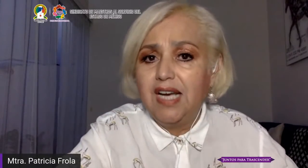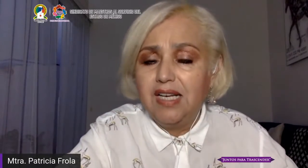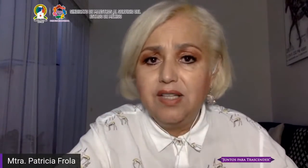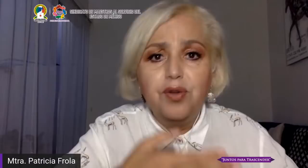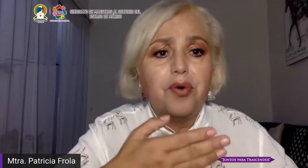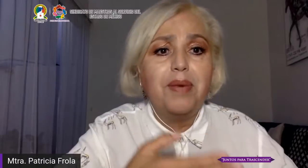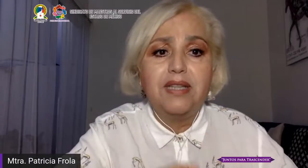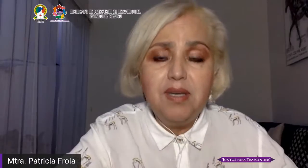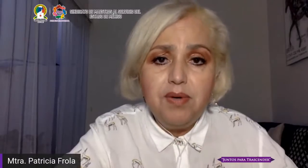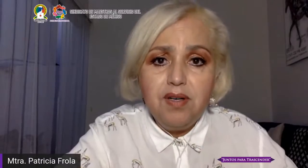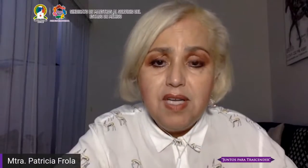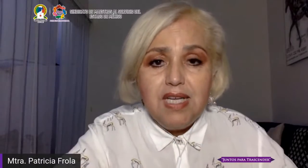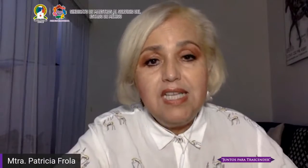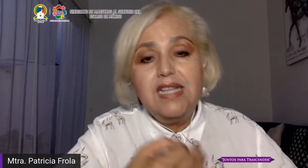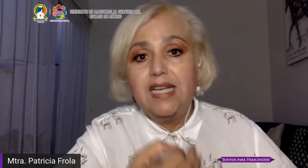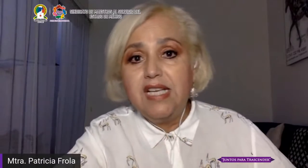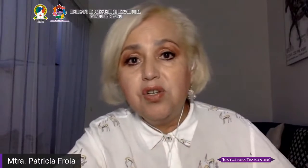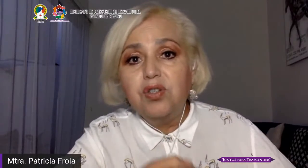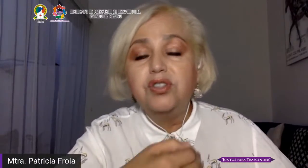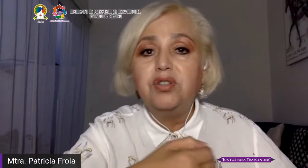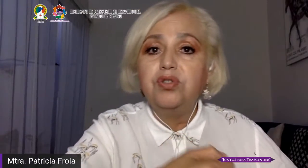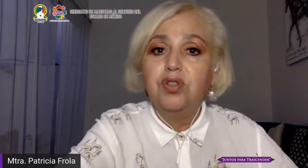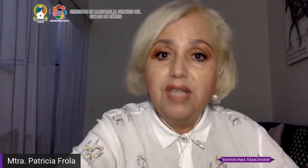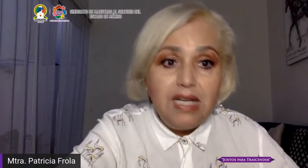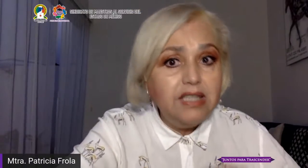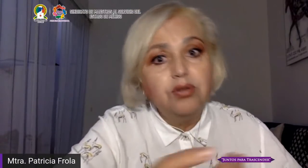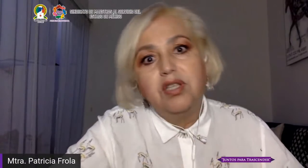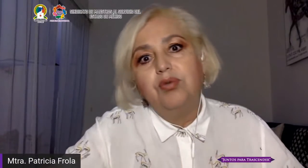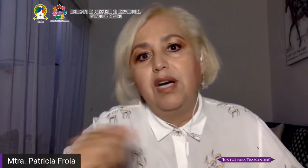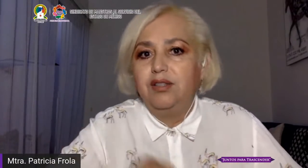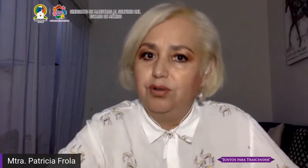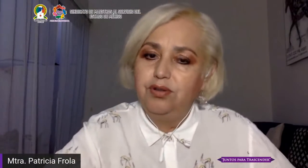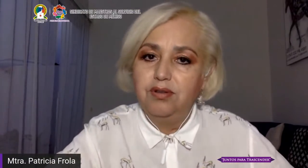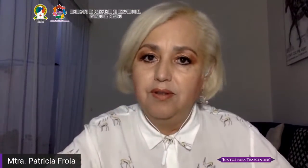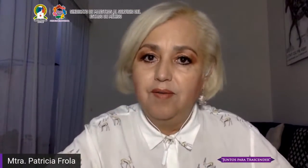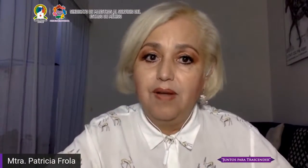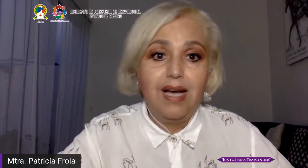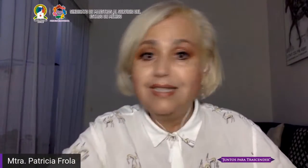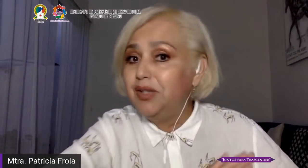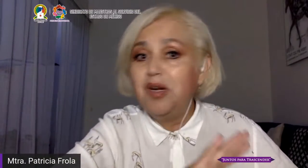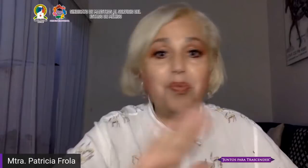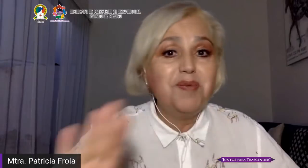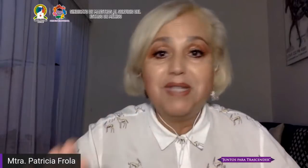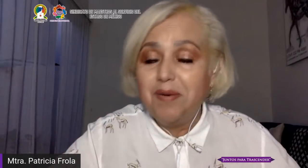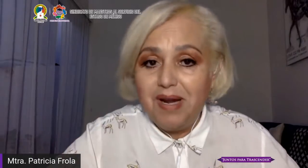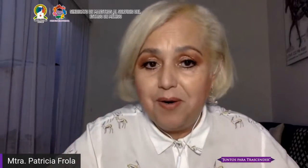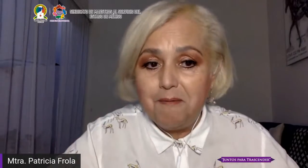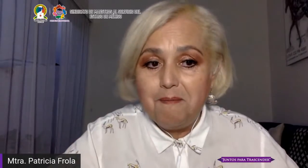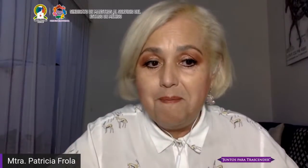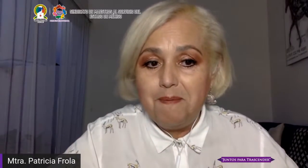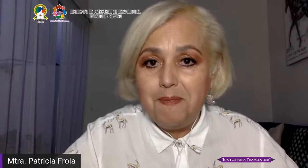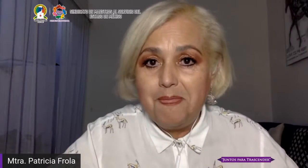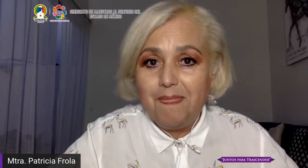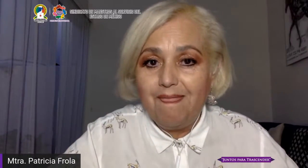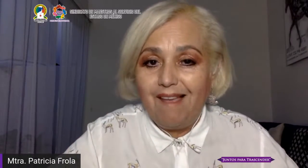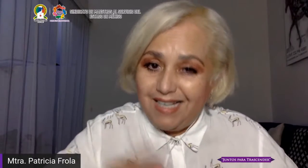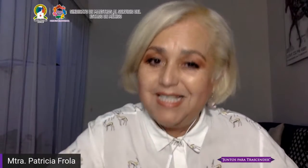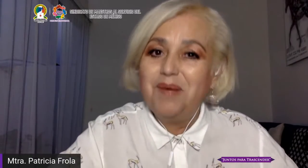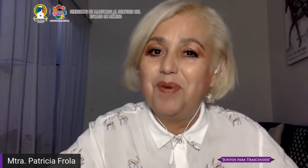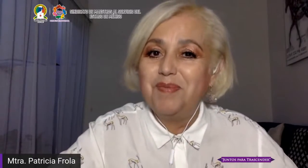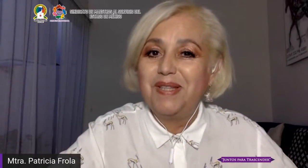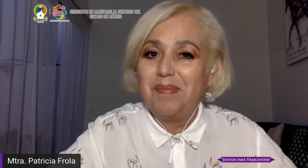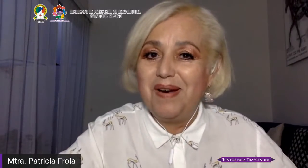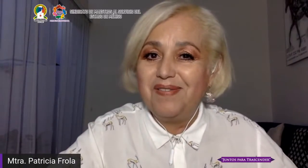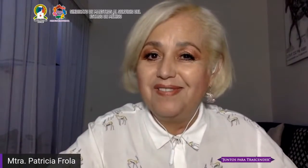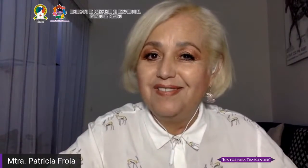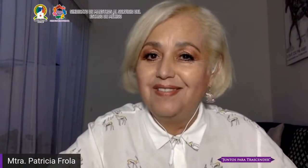oficial normativo y derecho constitucional de tus educandos a ese no le puedes meter mano a